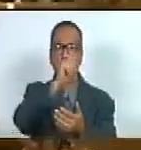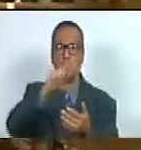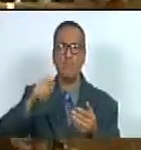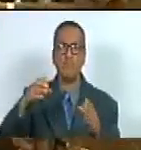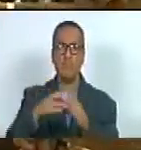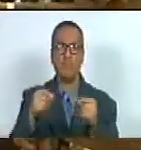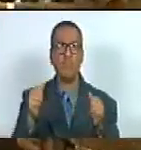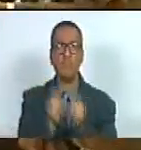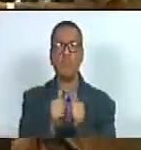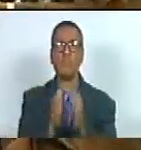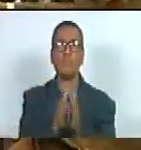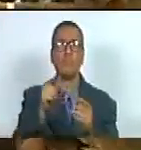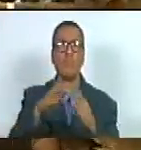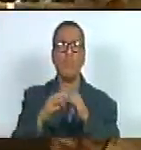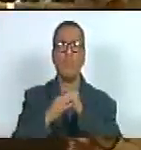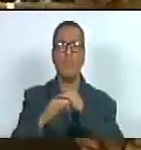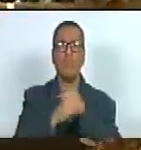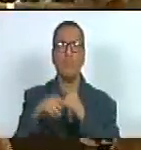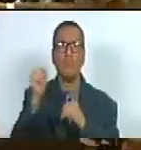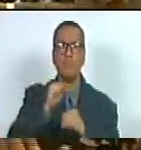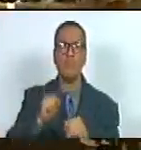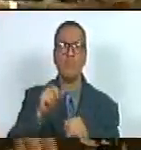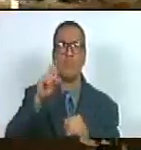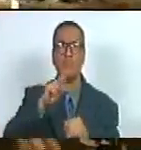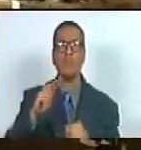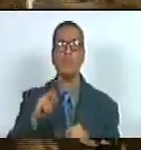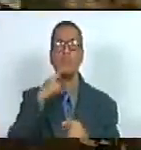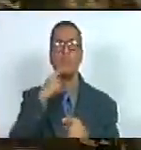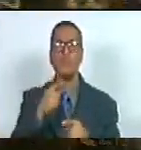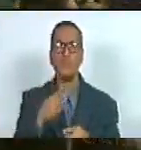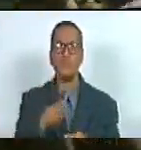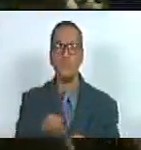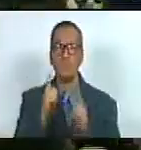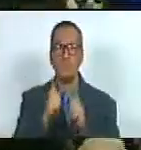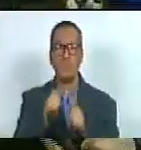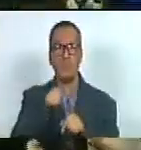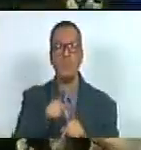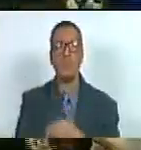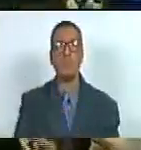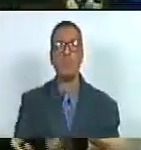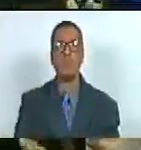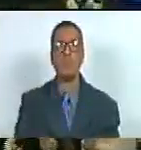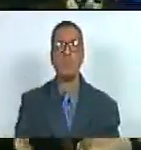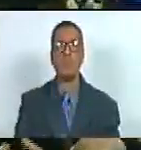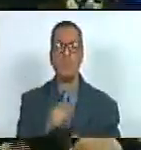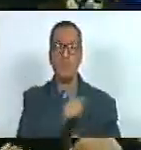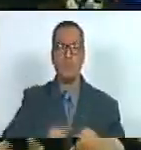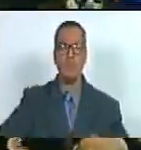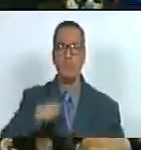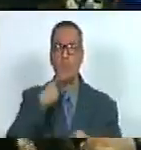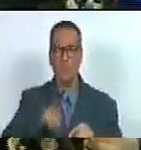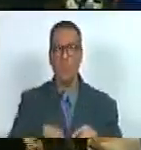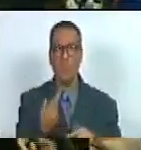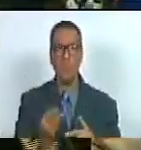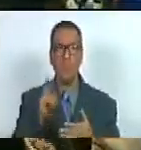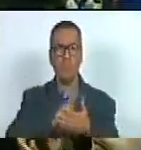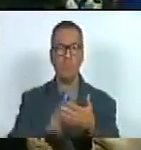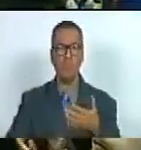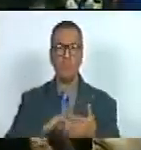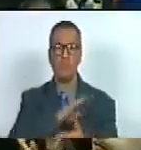el estado de Anzuate y en todo el municipio de Simón Rolín le digo permiso al ciudadano presidente para leer el acuerdo